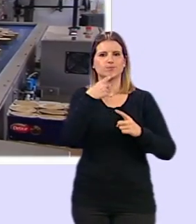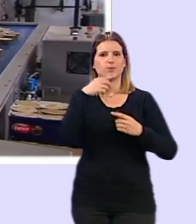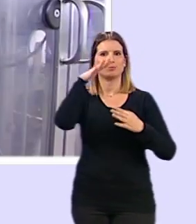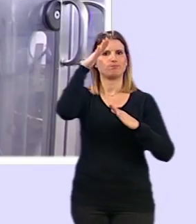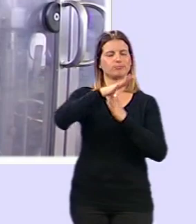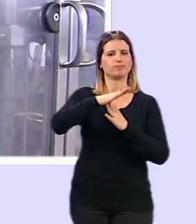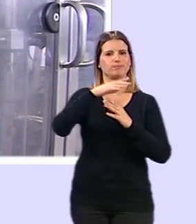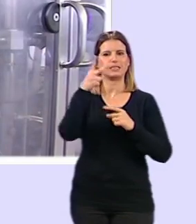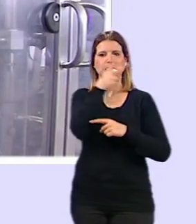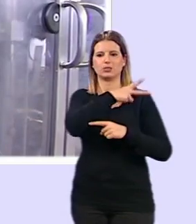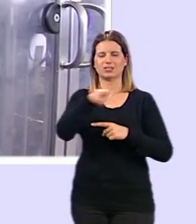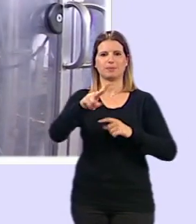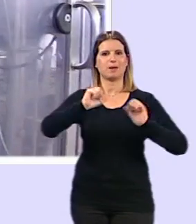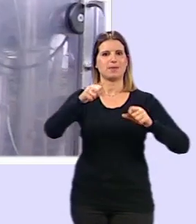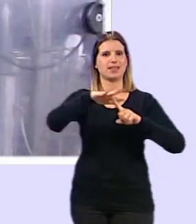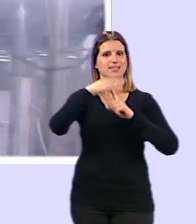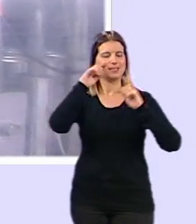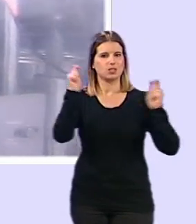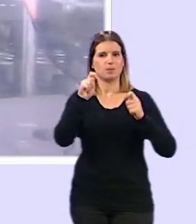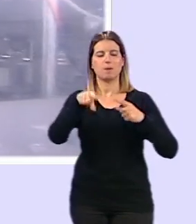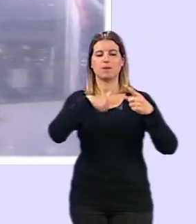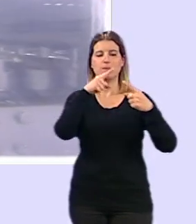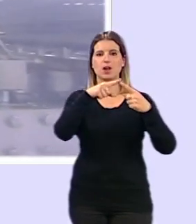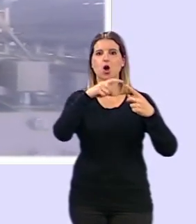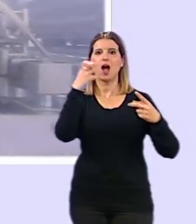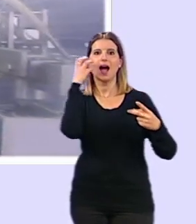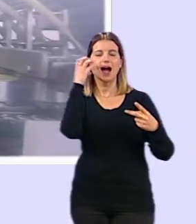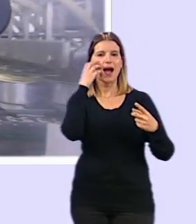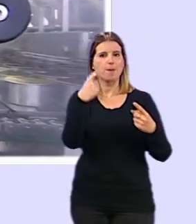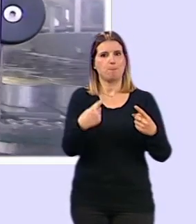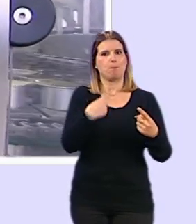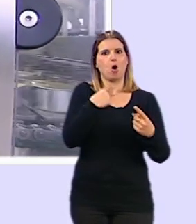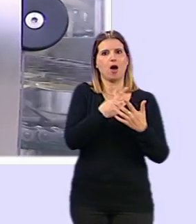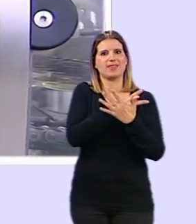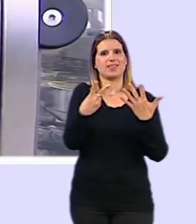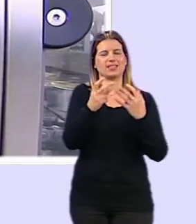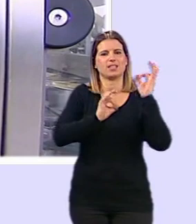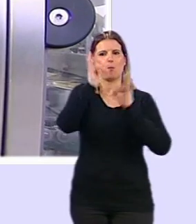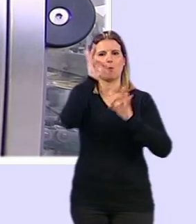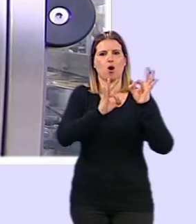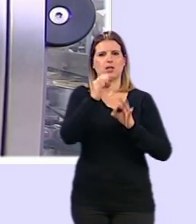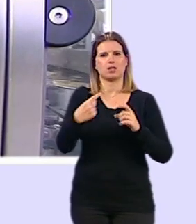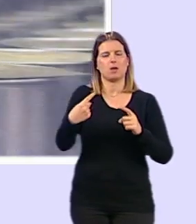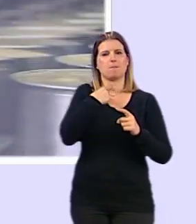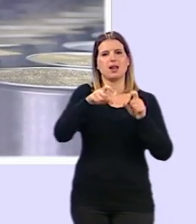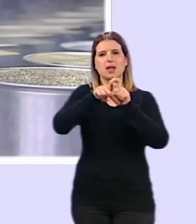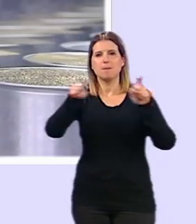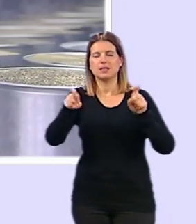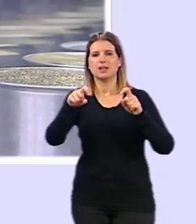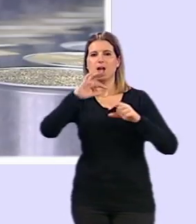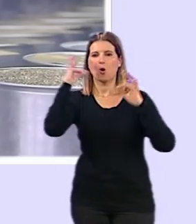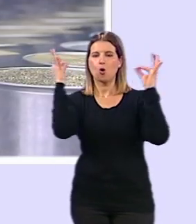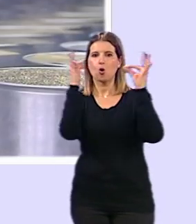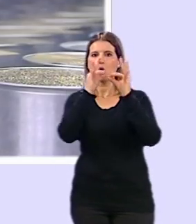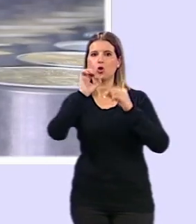primeras semanas del estado de alarma solo por detrás de Jaén que ha perdido casi un 17% de su tejido empresarial y Córdoba con el 13